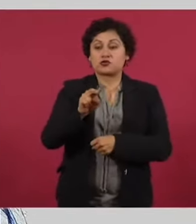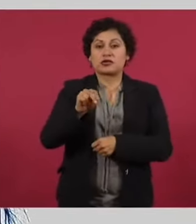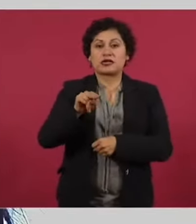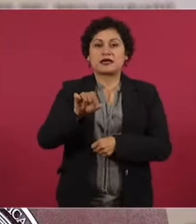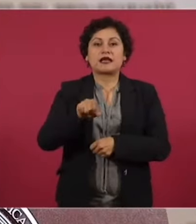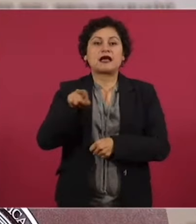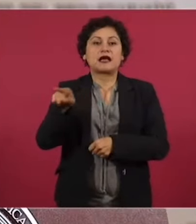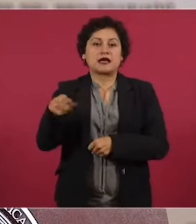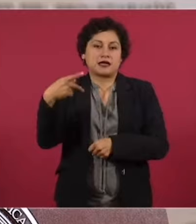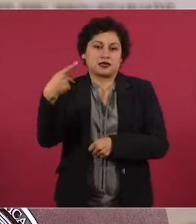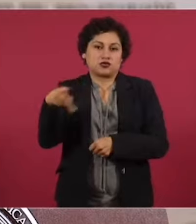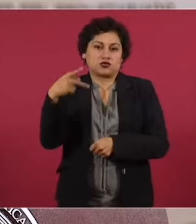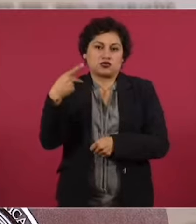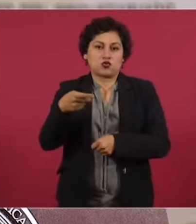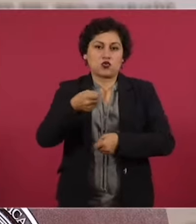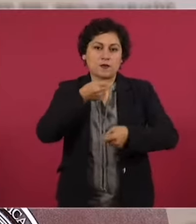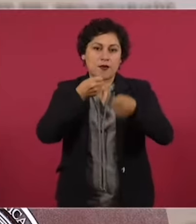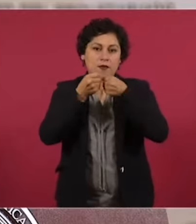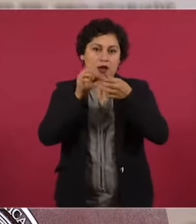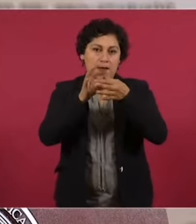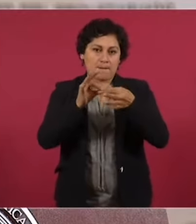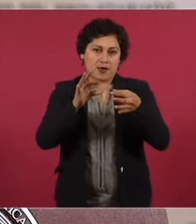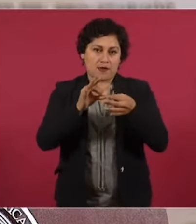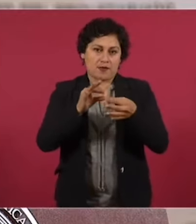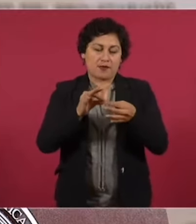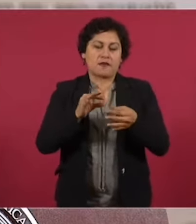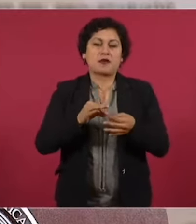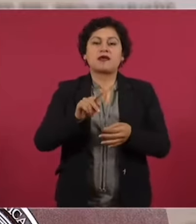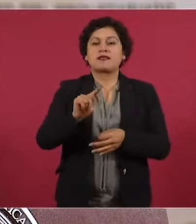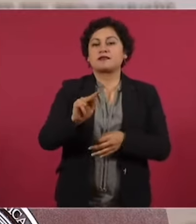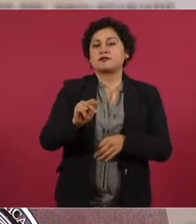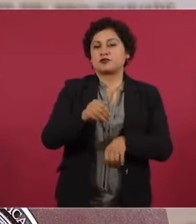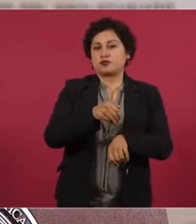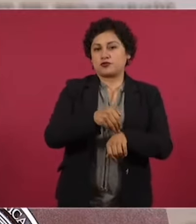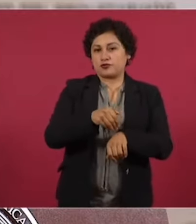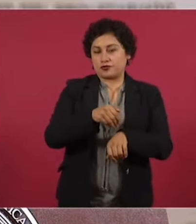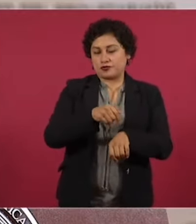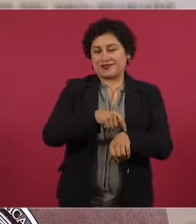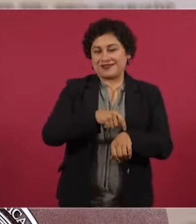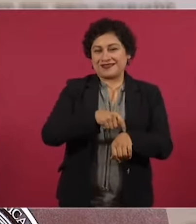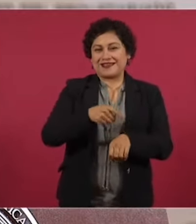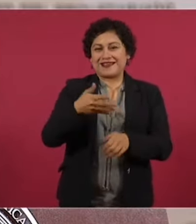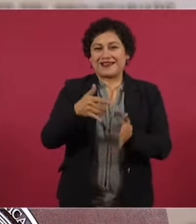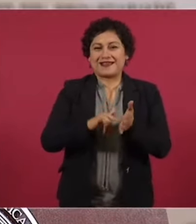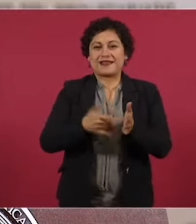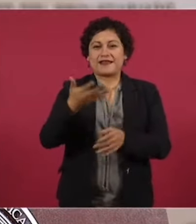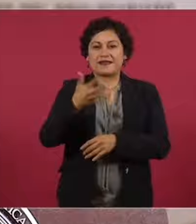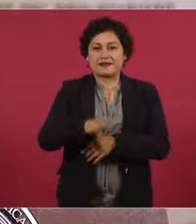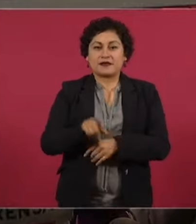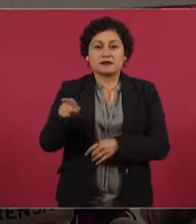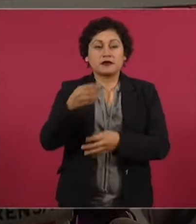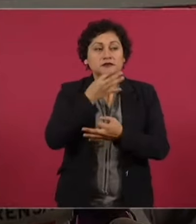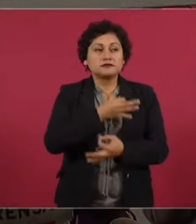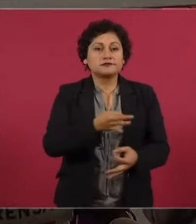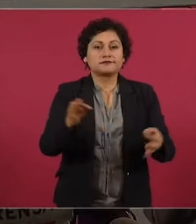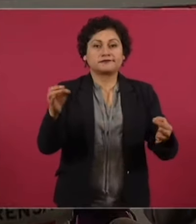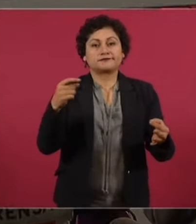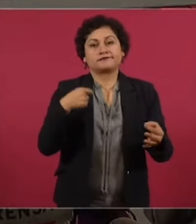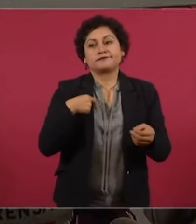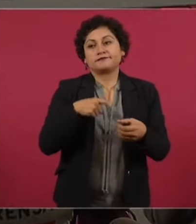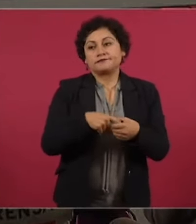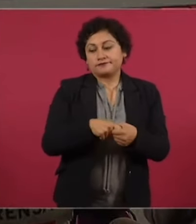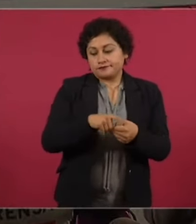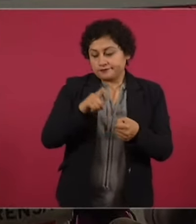Azucena a las 10 de Grupo Milenio que tras 20 años se despedía de la empresa, pero que continuaría